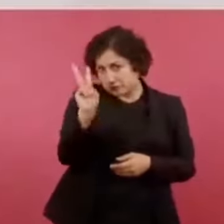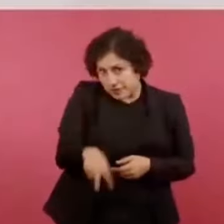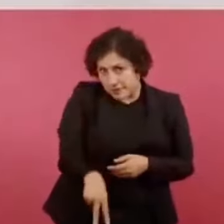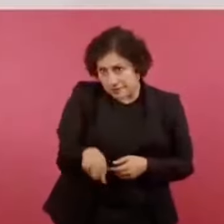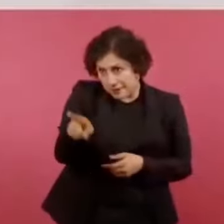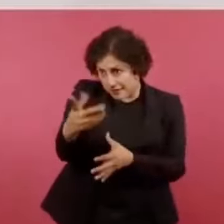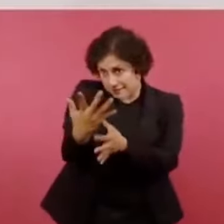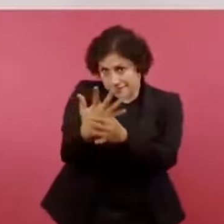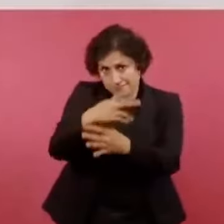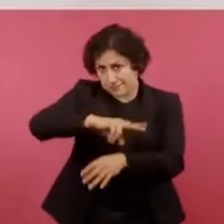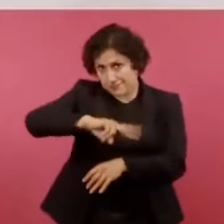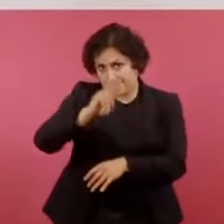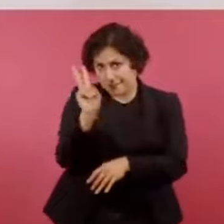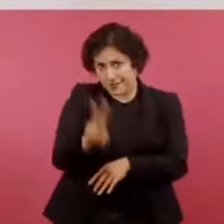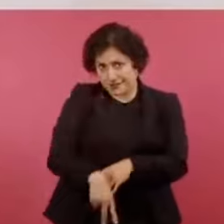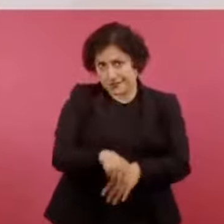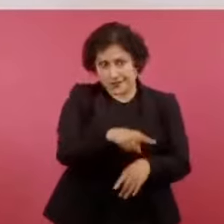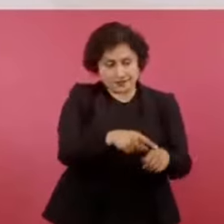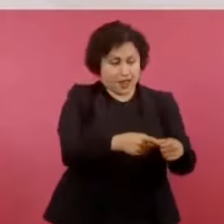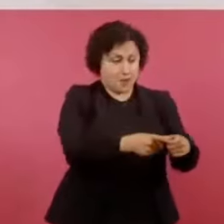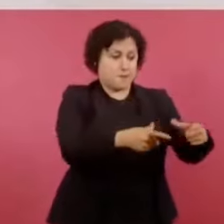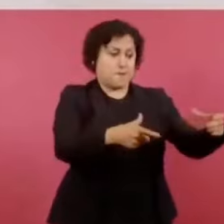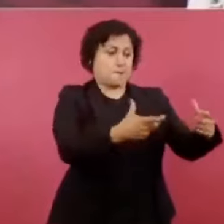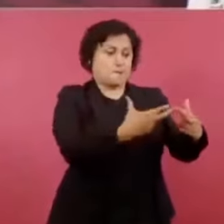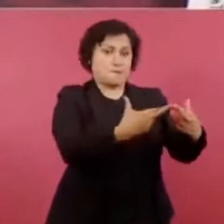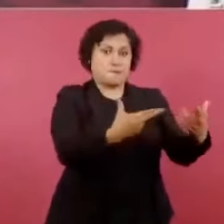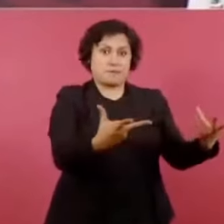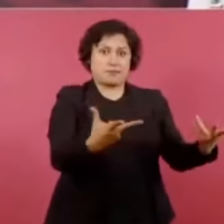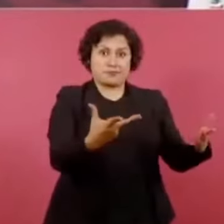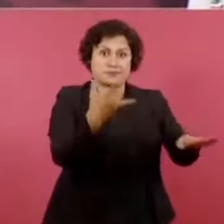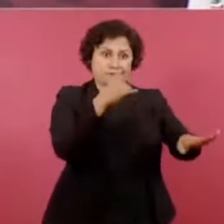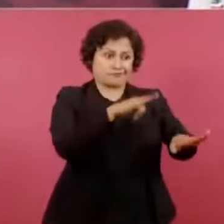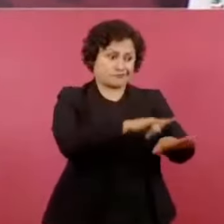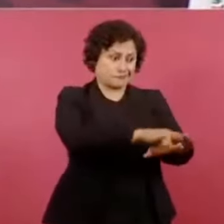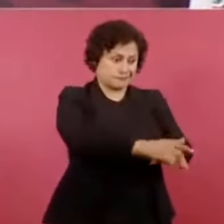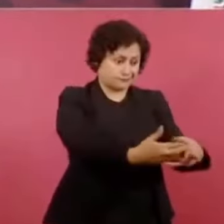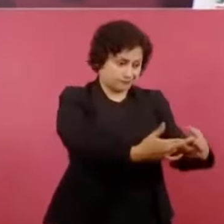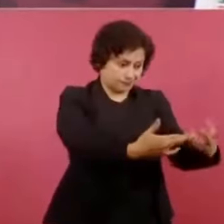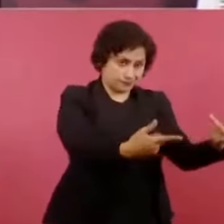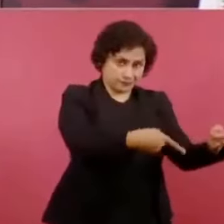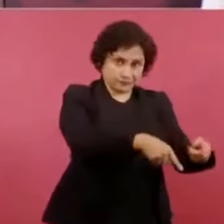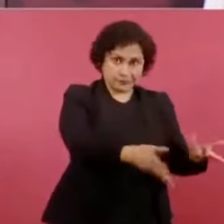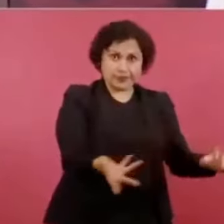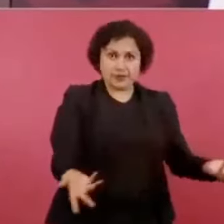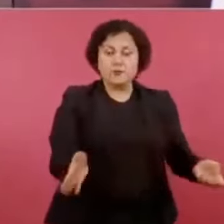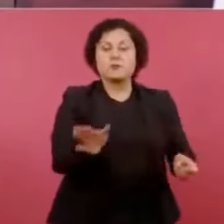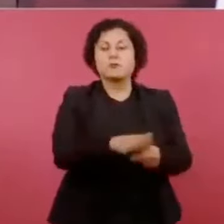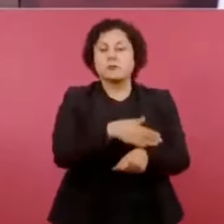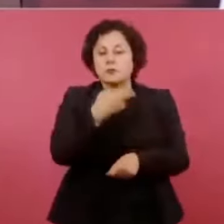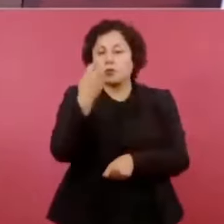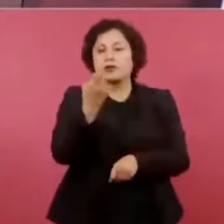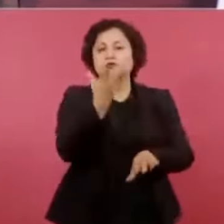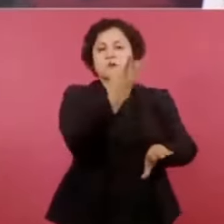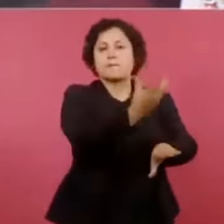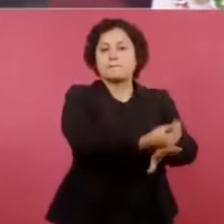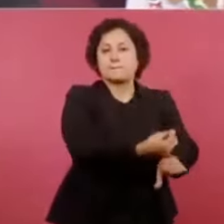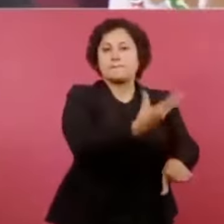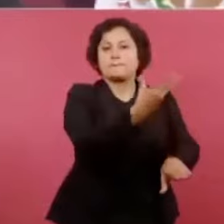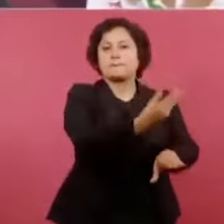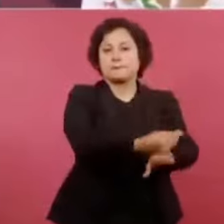y hay que estar constantemente. Este director